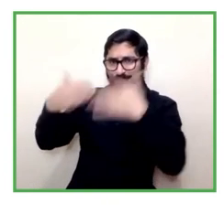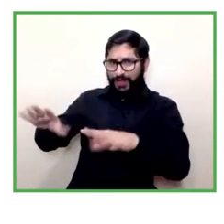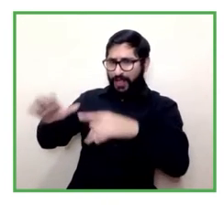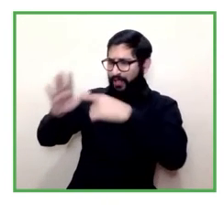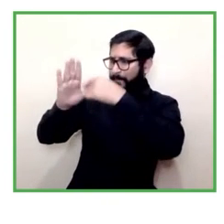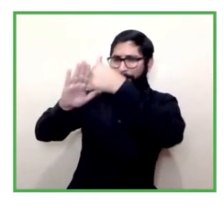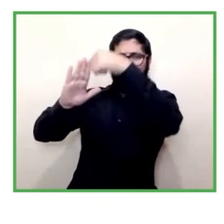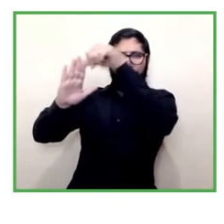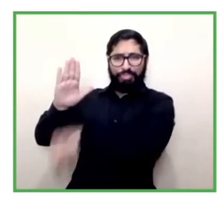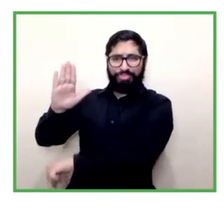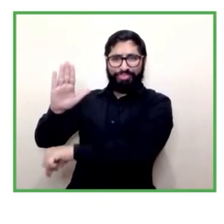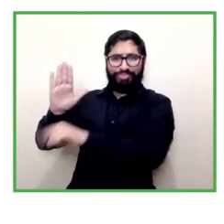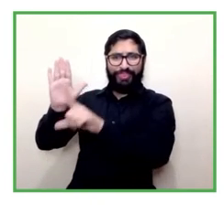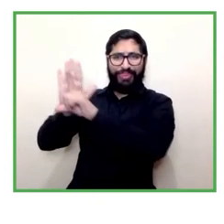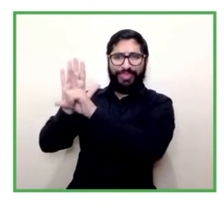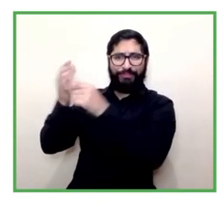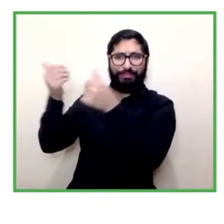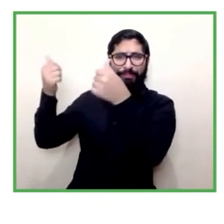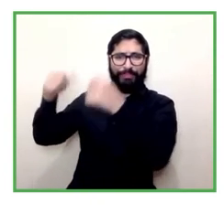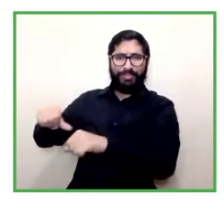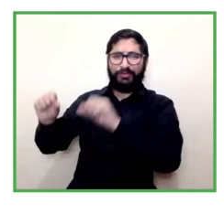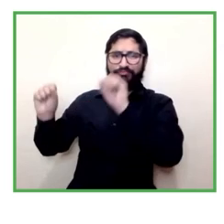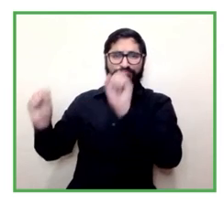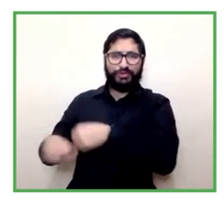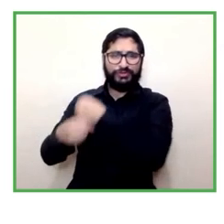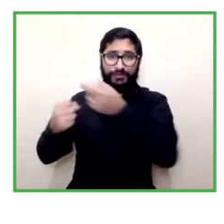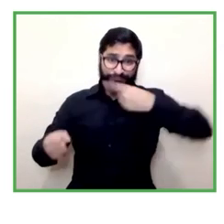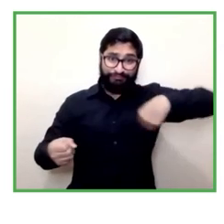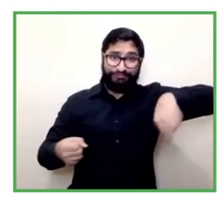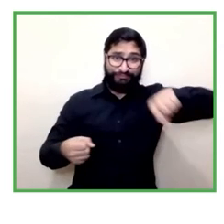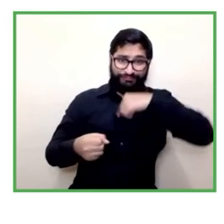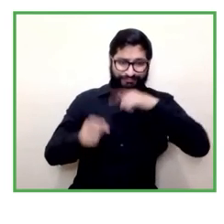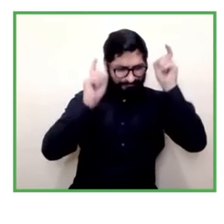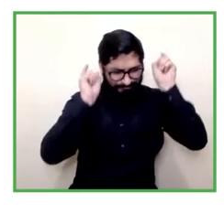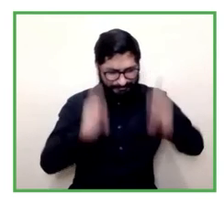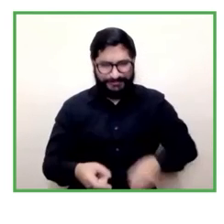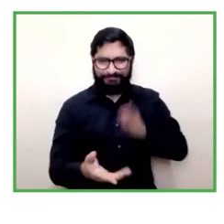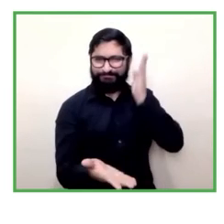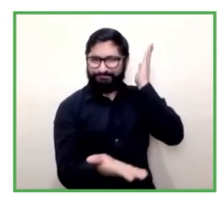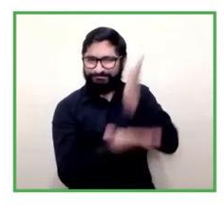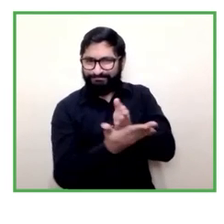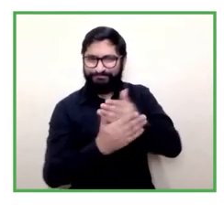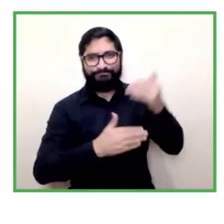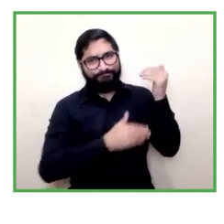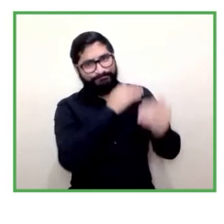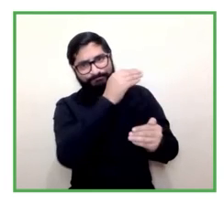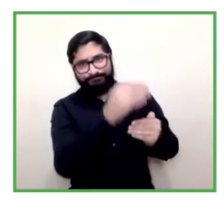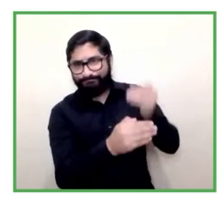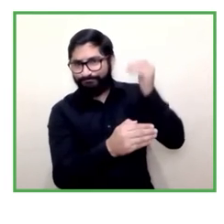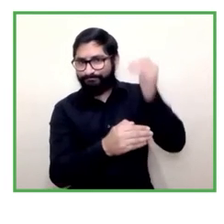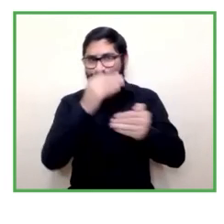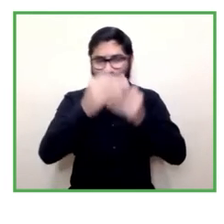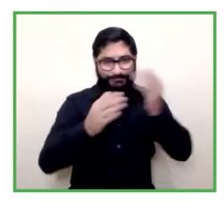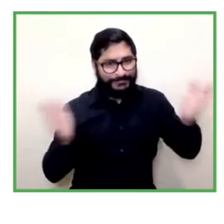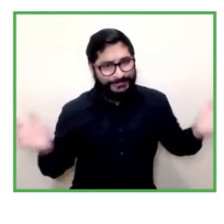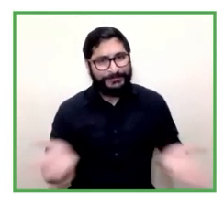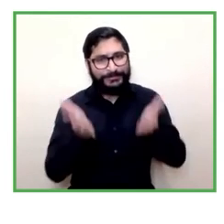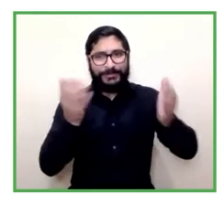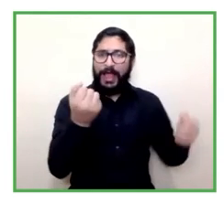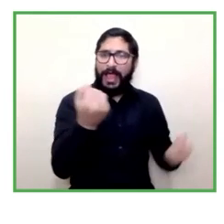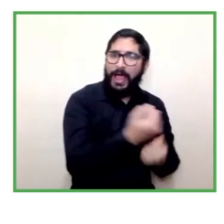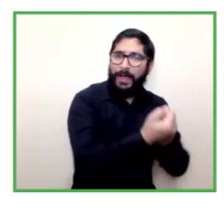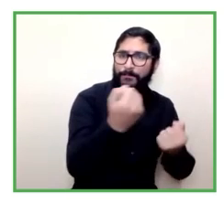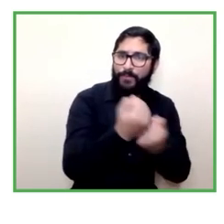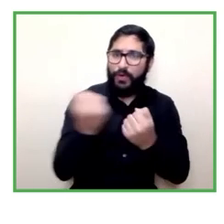tenemos que seguir trabajando en pos de la inclusión de las personas con discapacidad importante también ahí lo que menciona Christian que yo creo que es algo que se viene